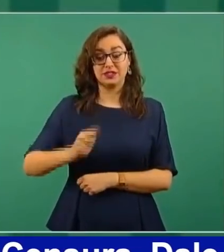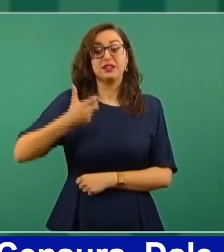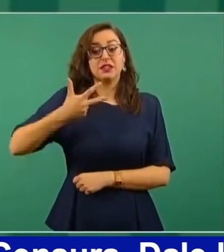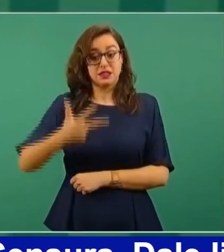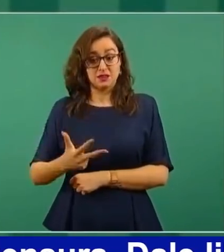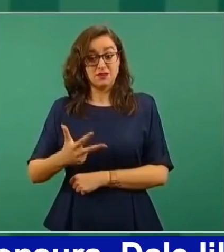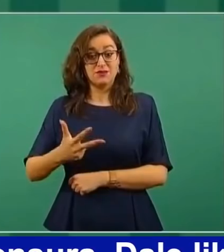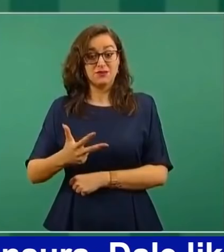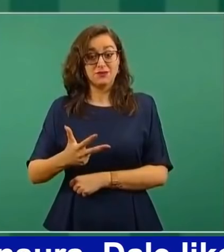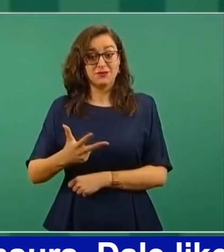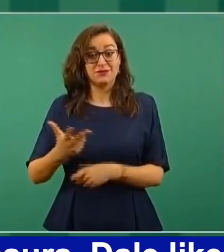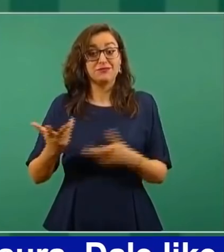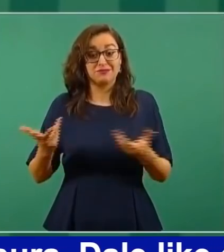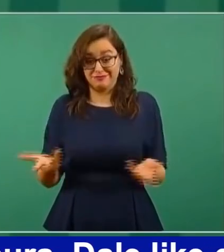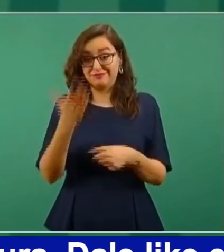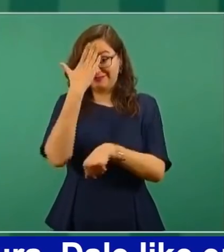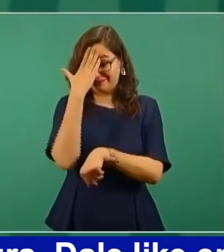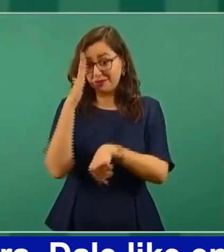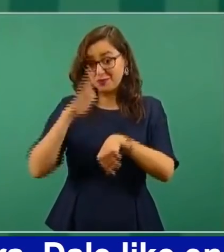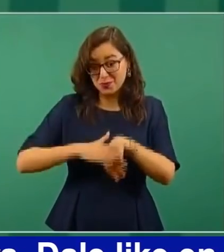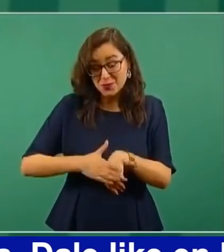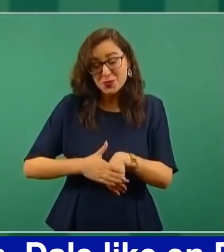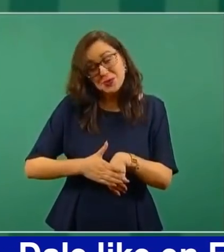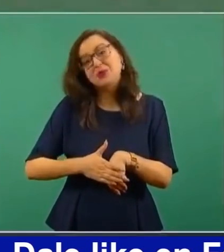están las memorias